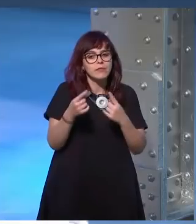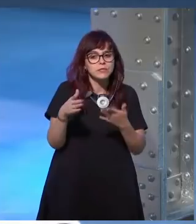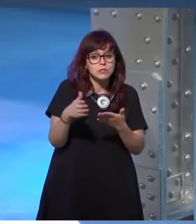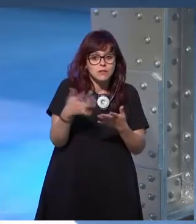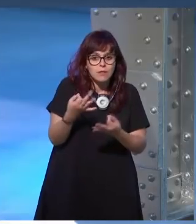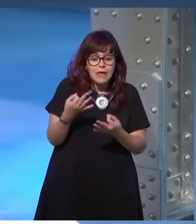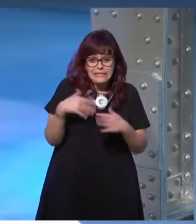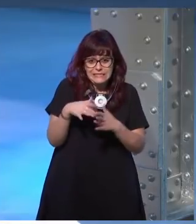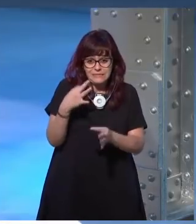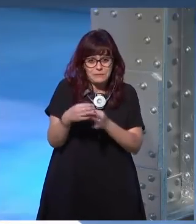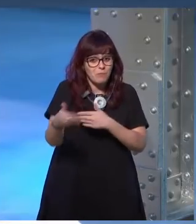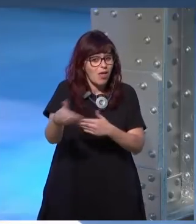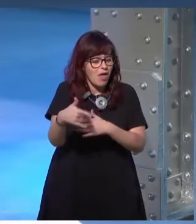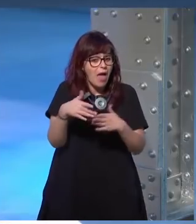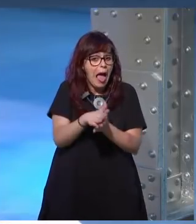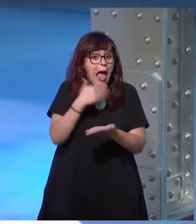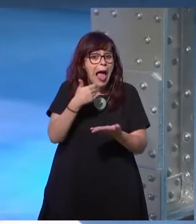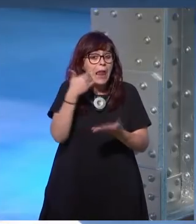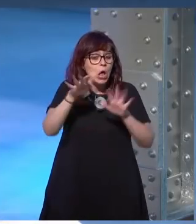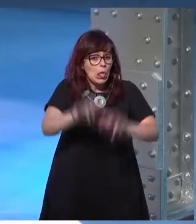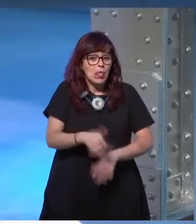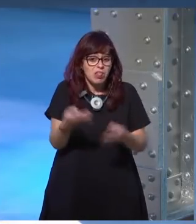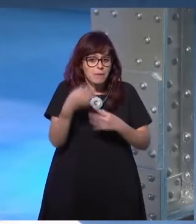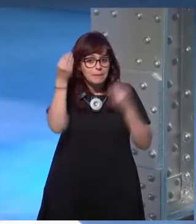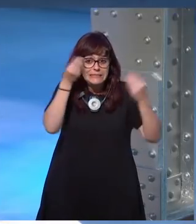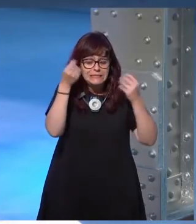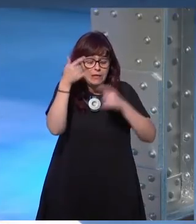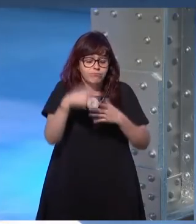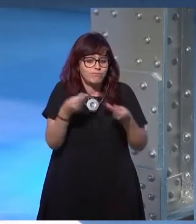tengo que entregar páginas en septiembre así que algo tendré que discurrir